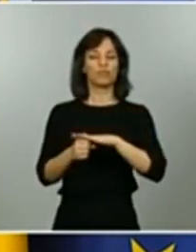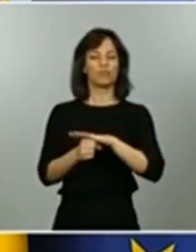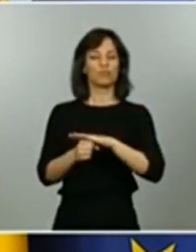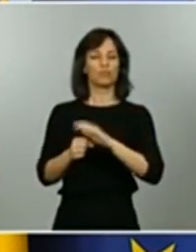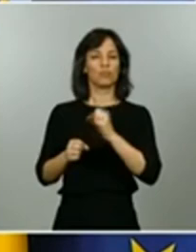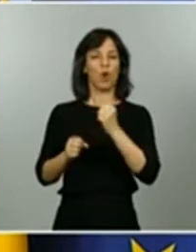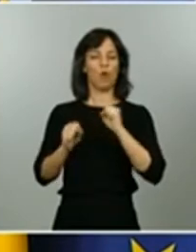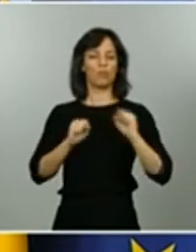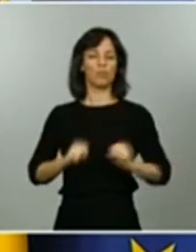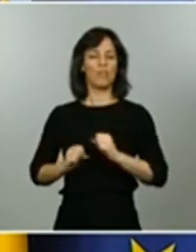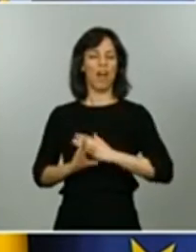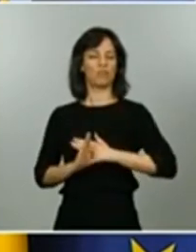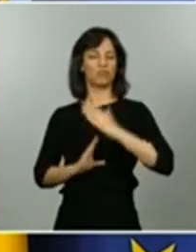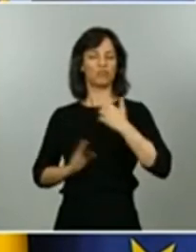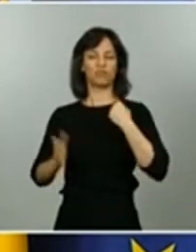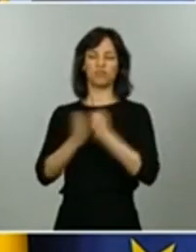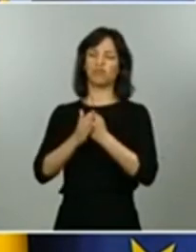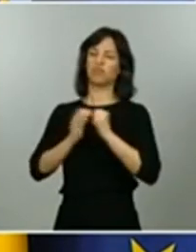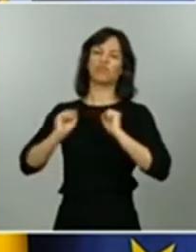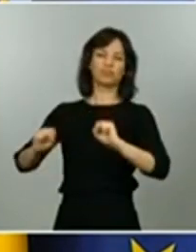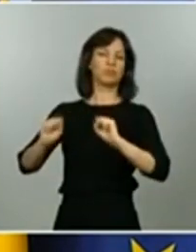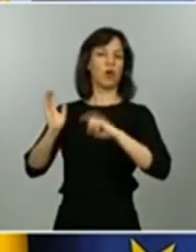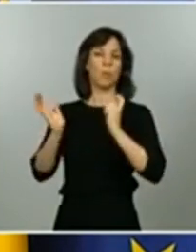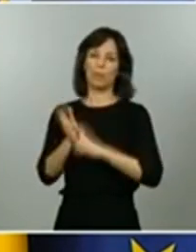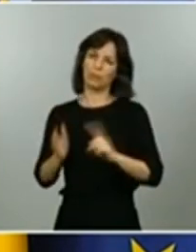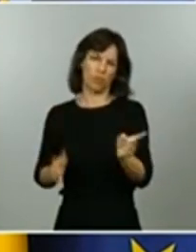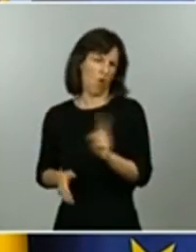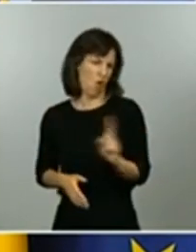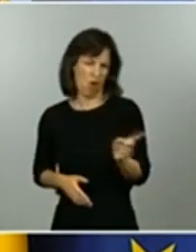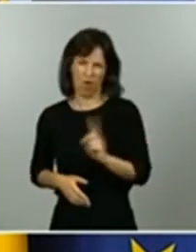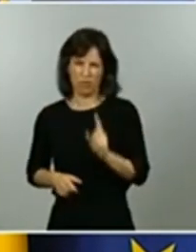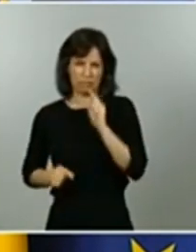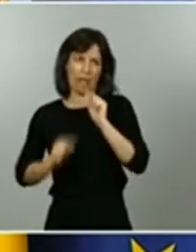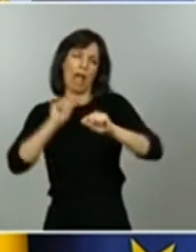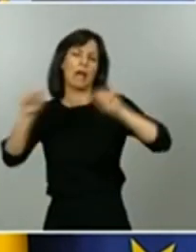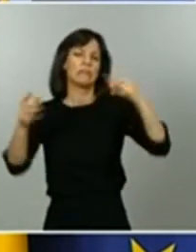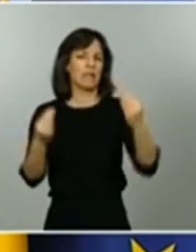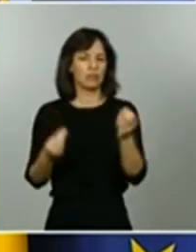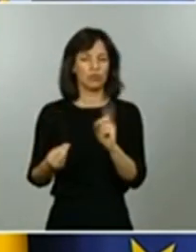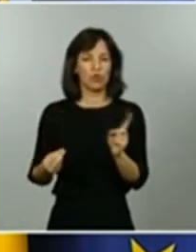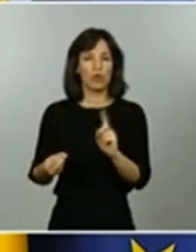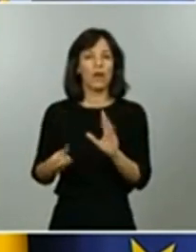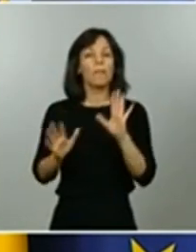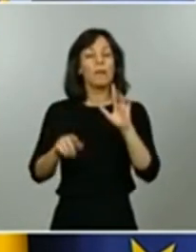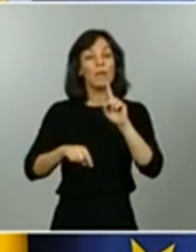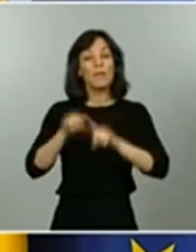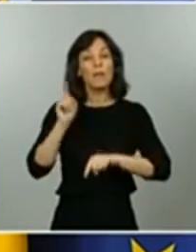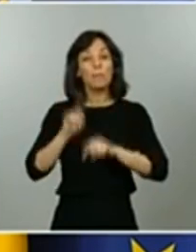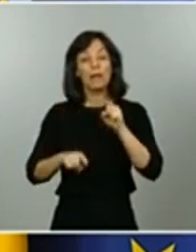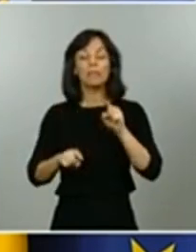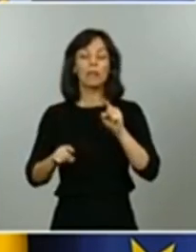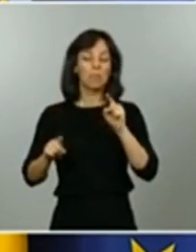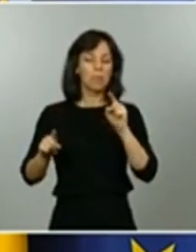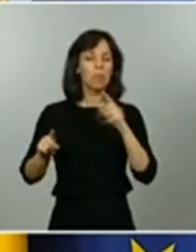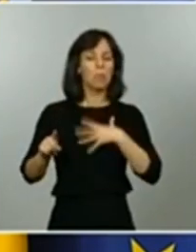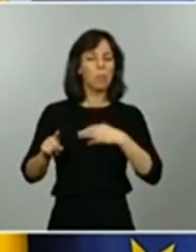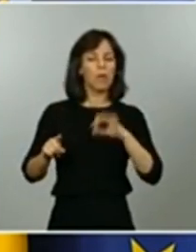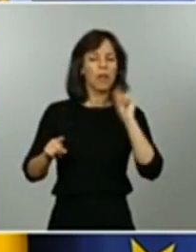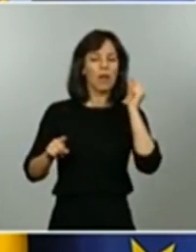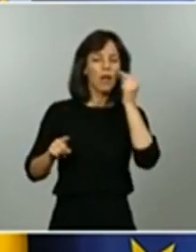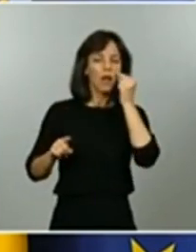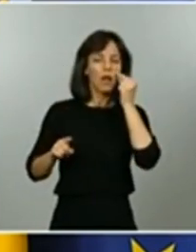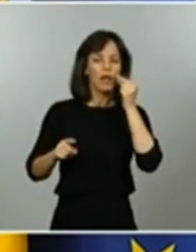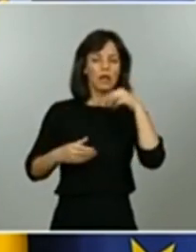muchísimo menos no ha habido tanta transmisión pero sí que en algún punto concreto se puede pensar que esa inmunidad podría ayudar parcialmente